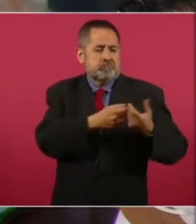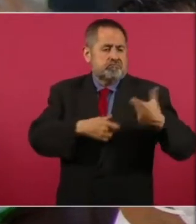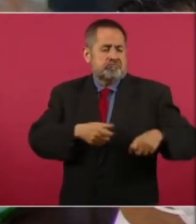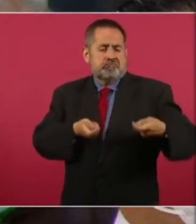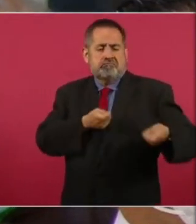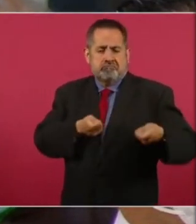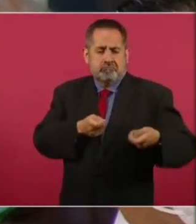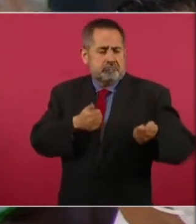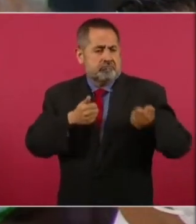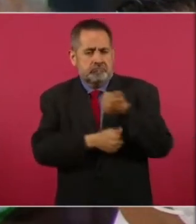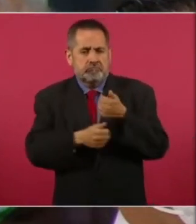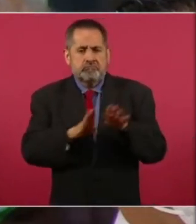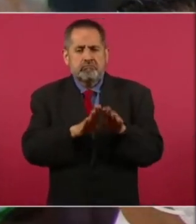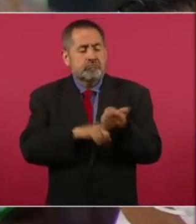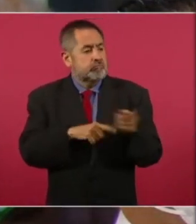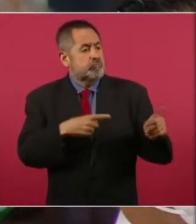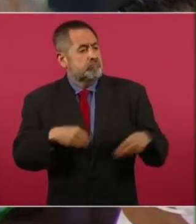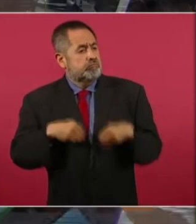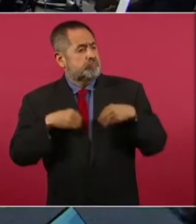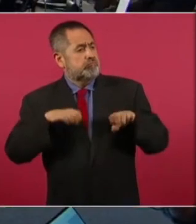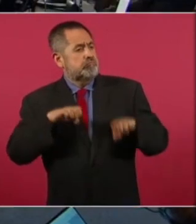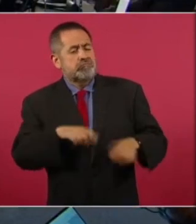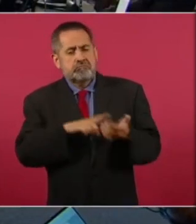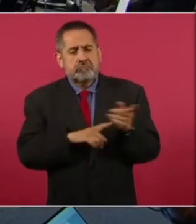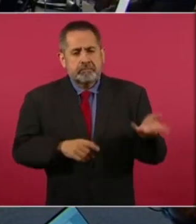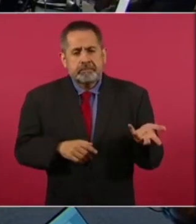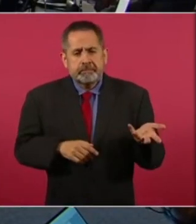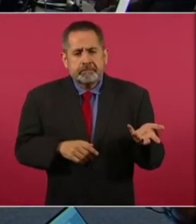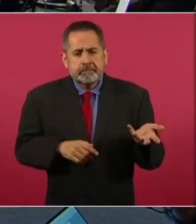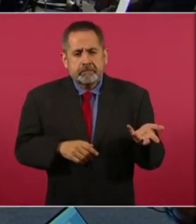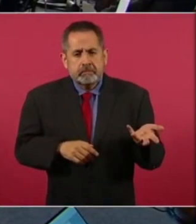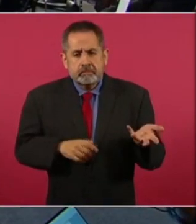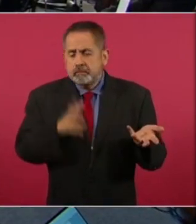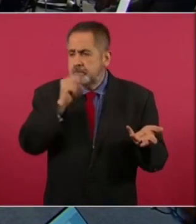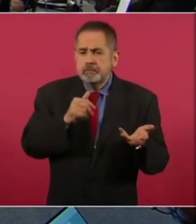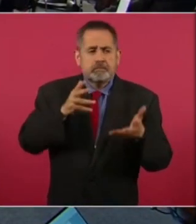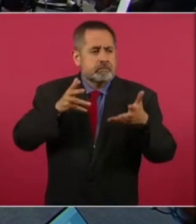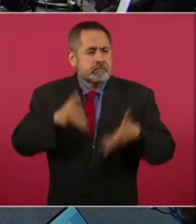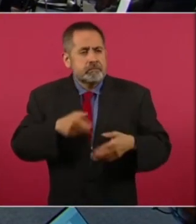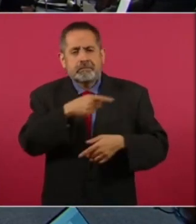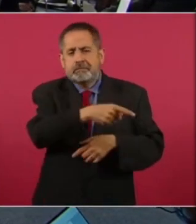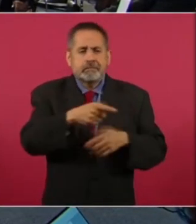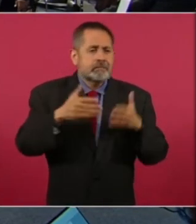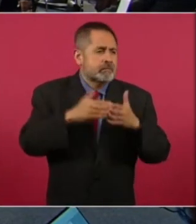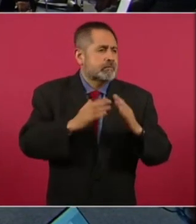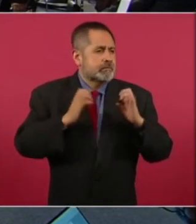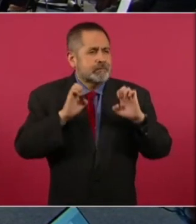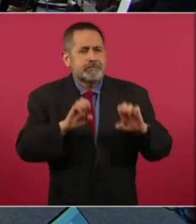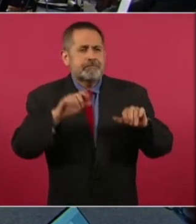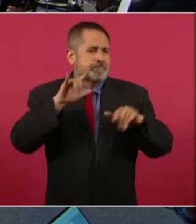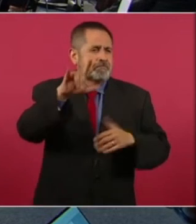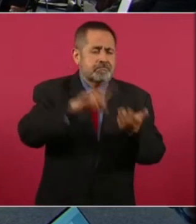Y así se manejan porque han alcanzado un nivel de vida, pues que ya no lo pueden dejar. Casas, yates, aviones, etcétera.